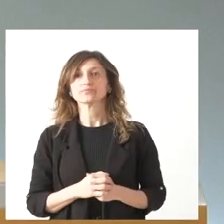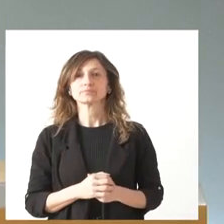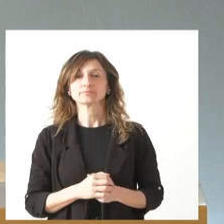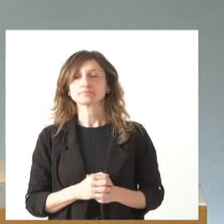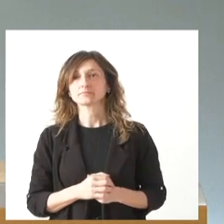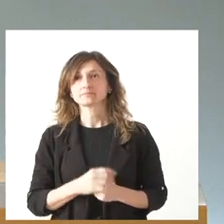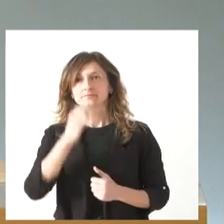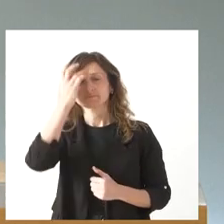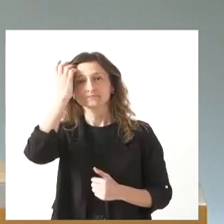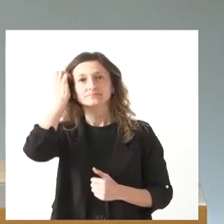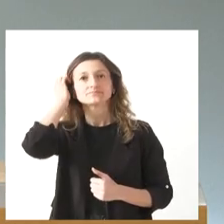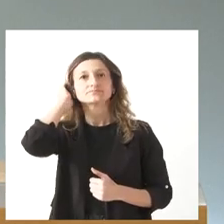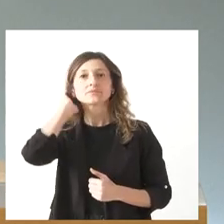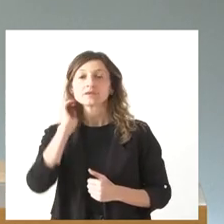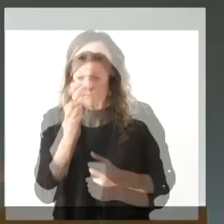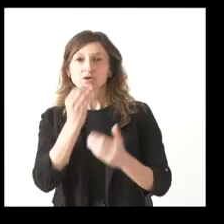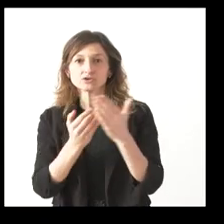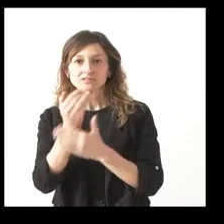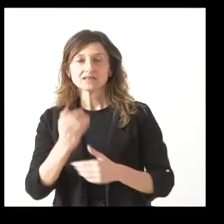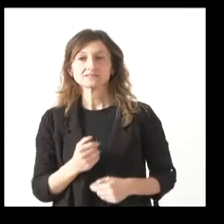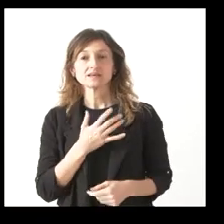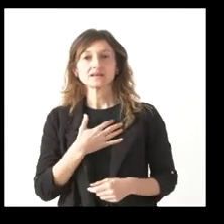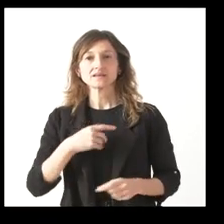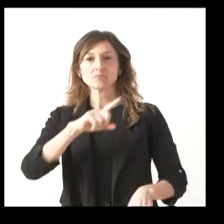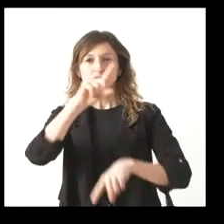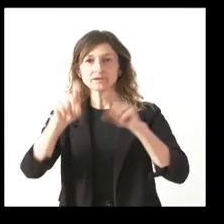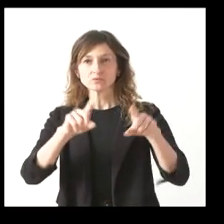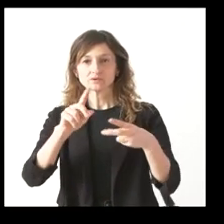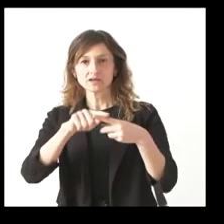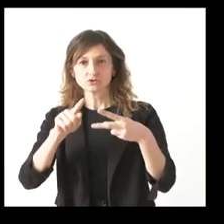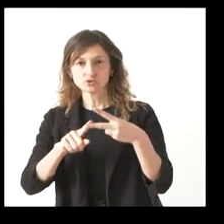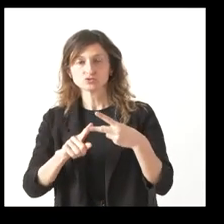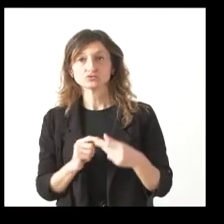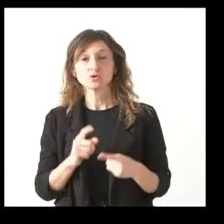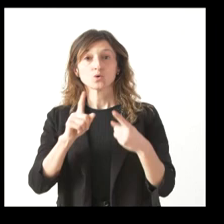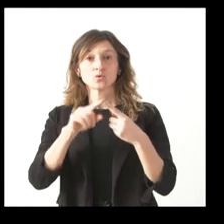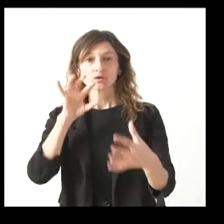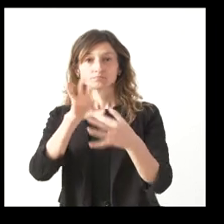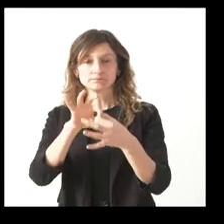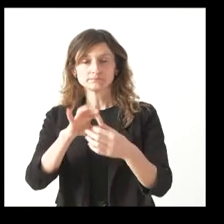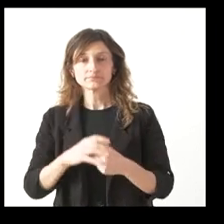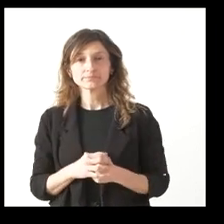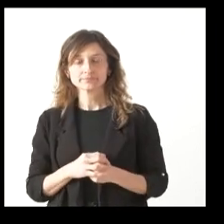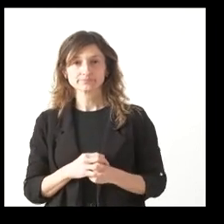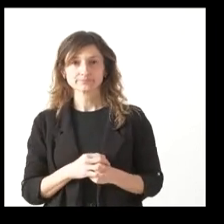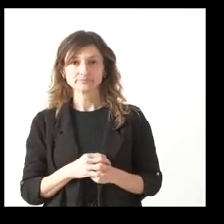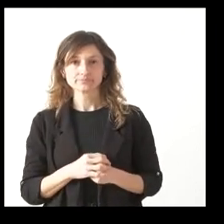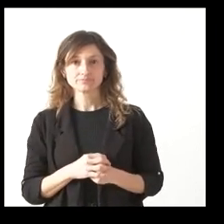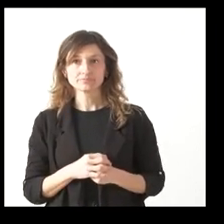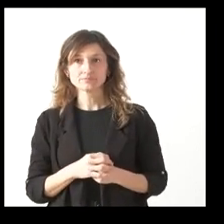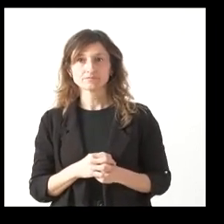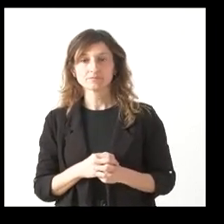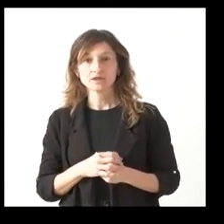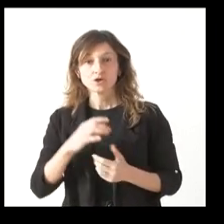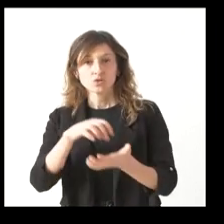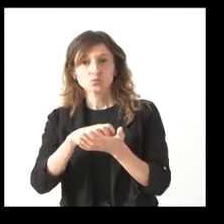Hola, buenos días. Quería hacerle dos preguntas. Una en relación a si es verdad, es cierto, no dudamos que